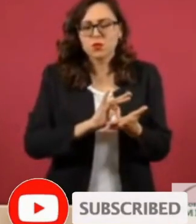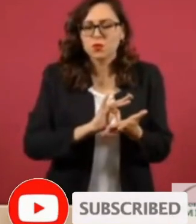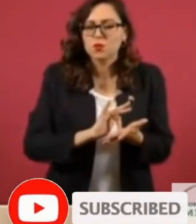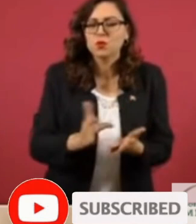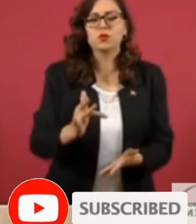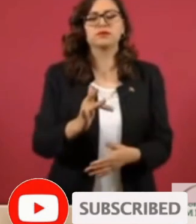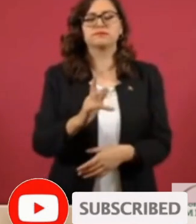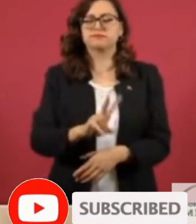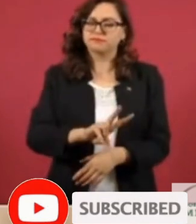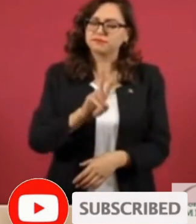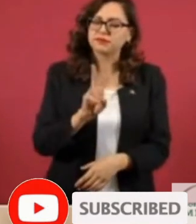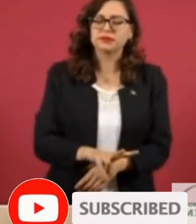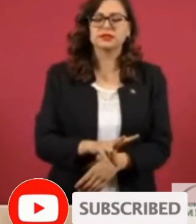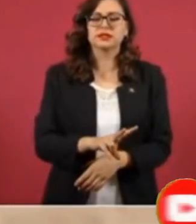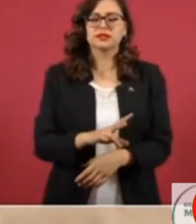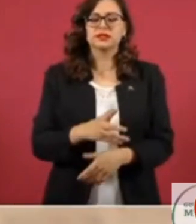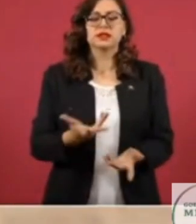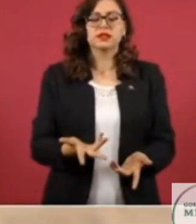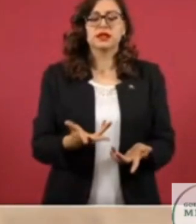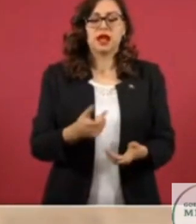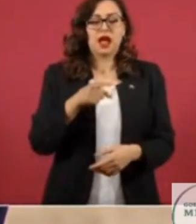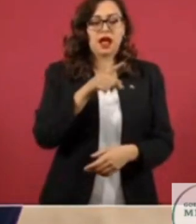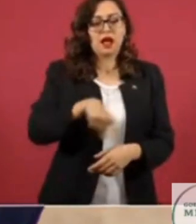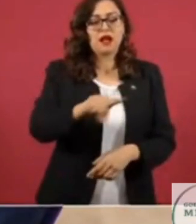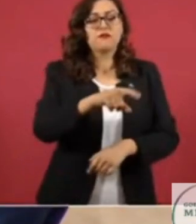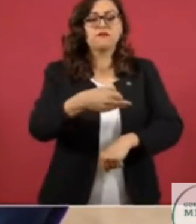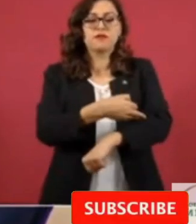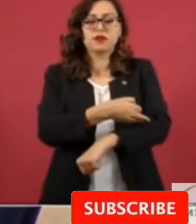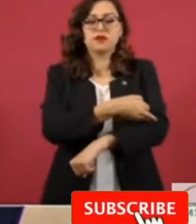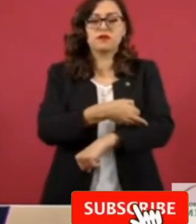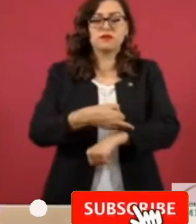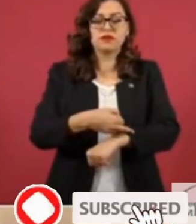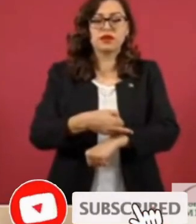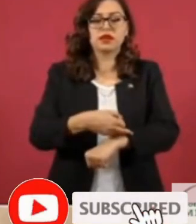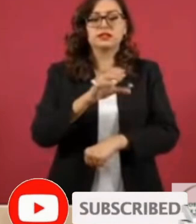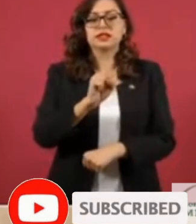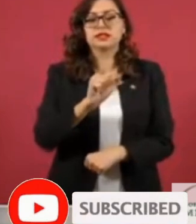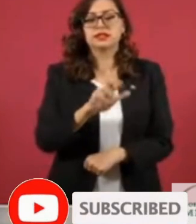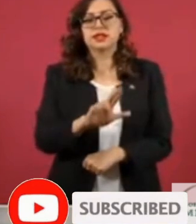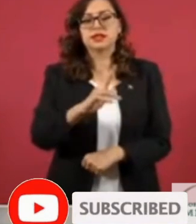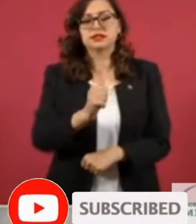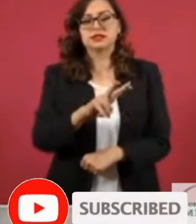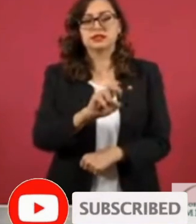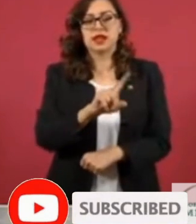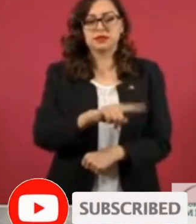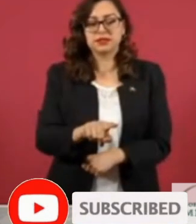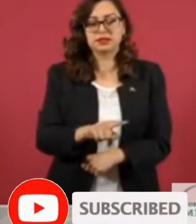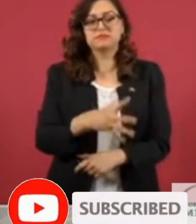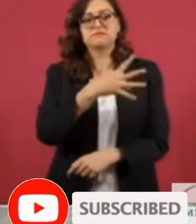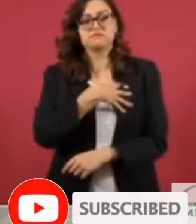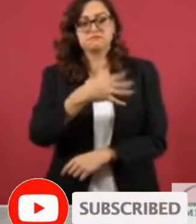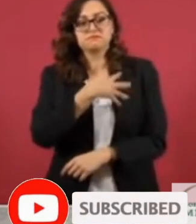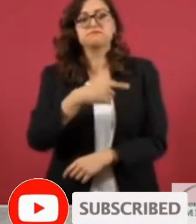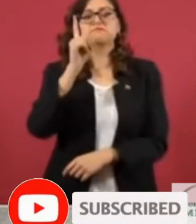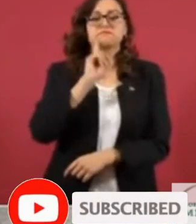a la familia de César Chávez, hijas